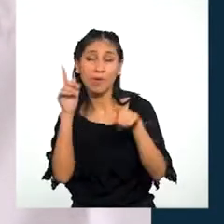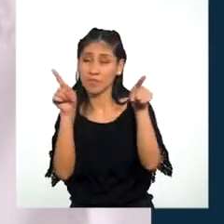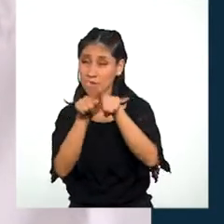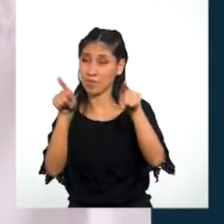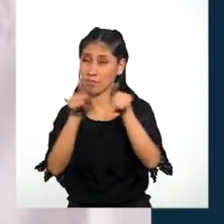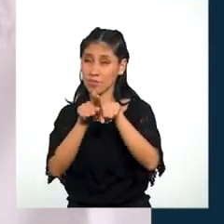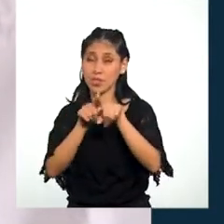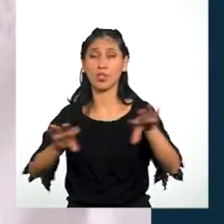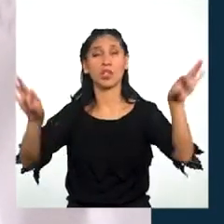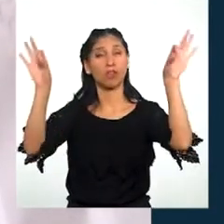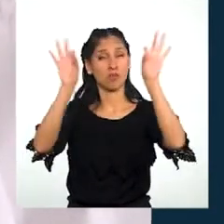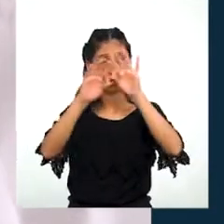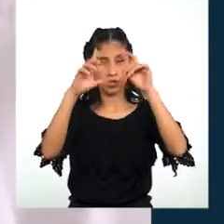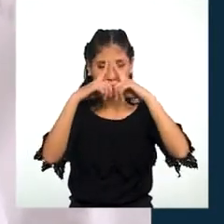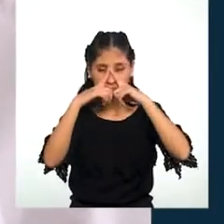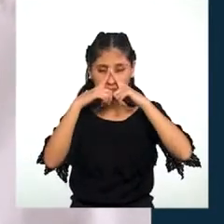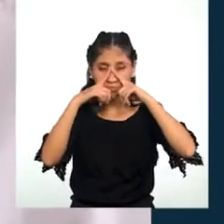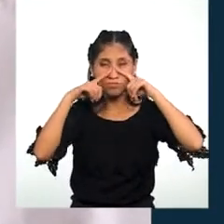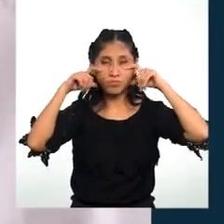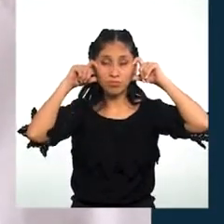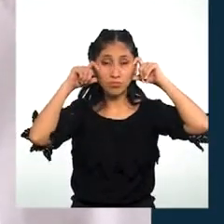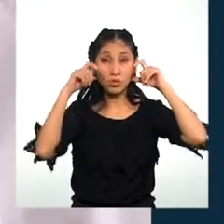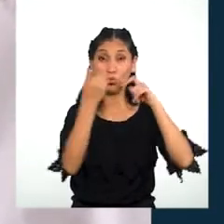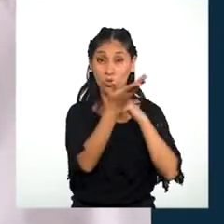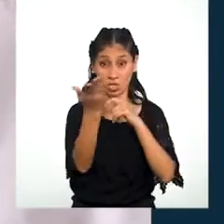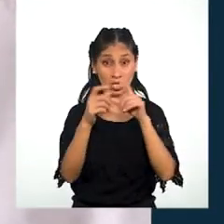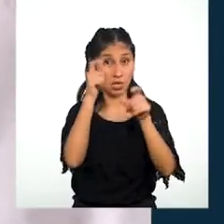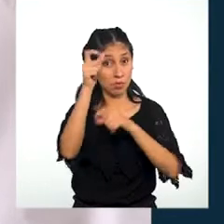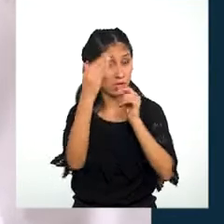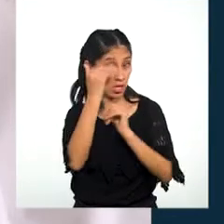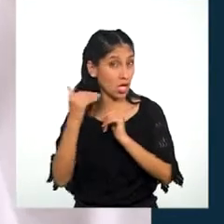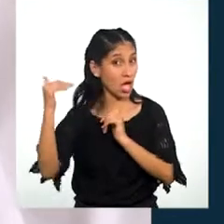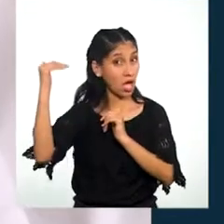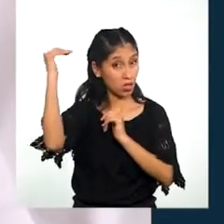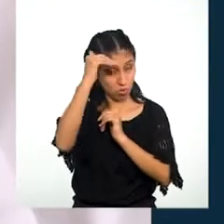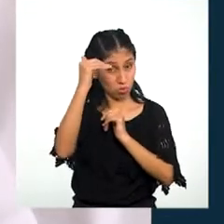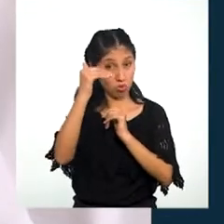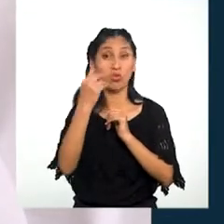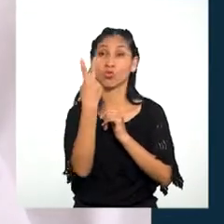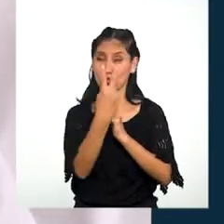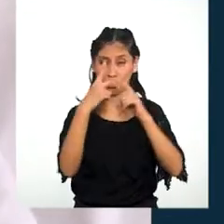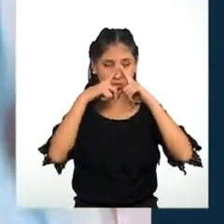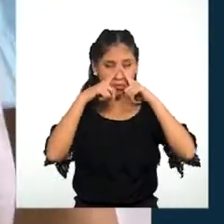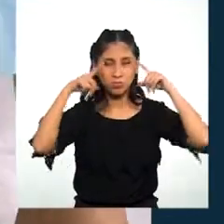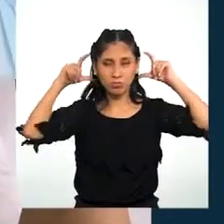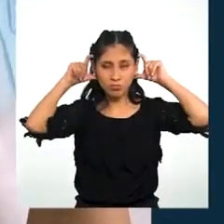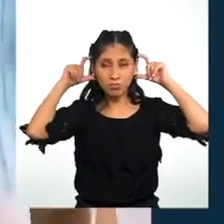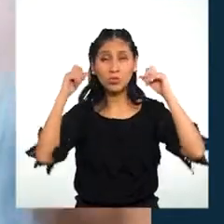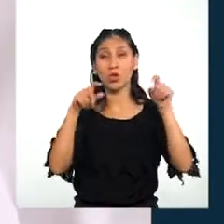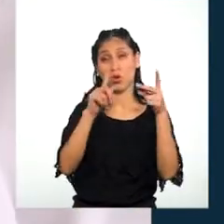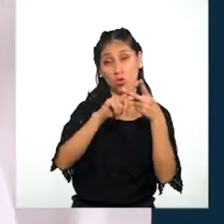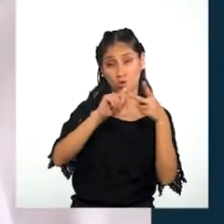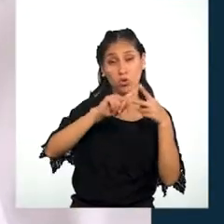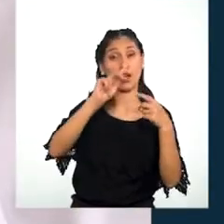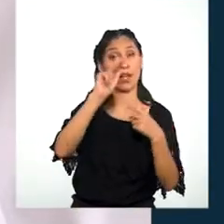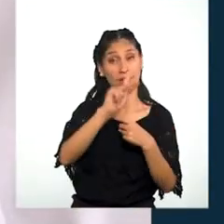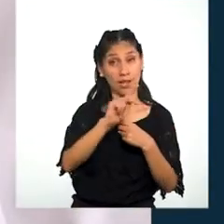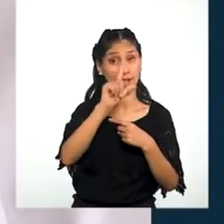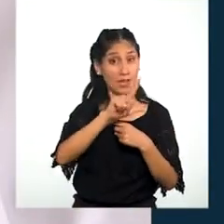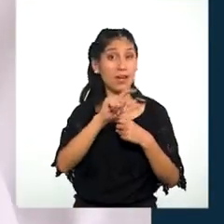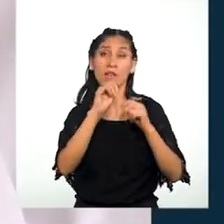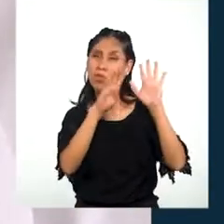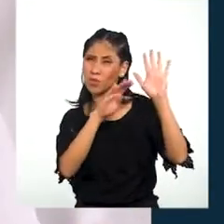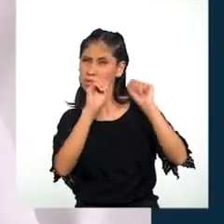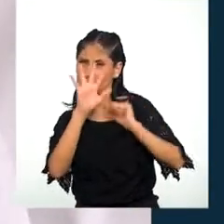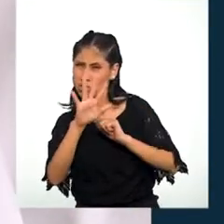Como adulto Debemos usar Dos mascarillas La KN95 Y la quirúrgica Ahora les